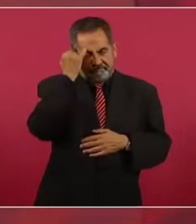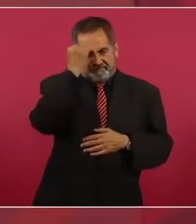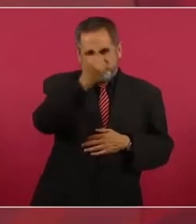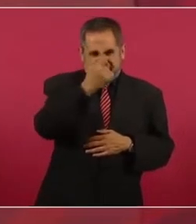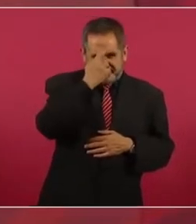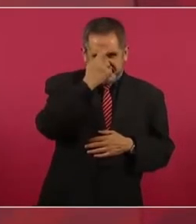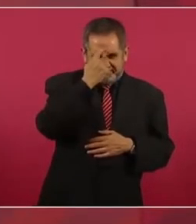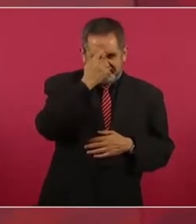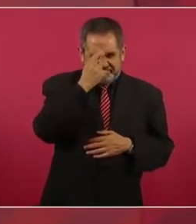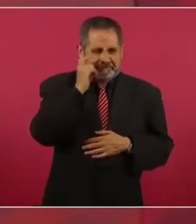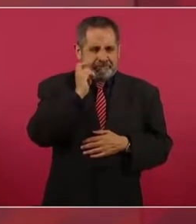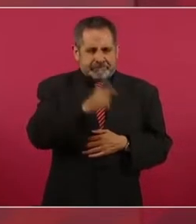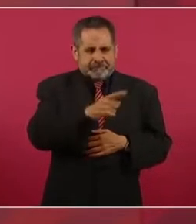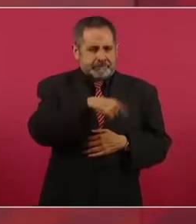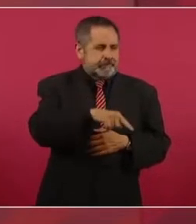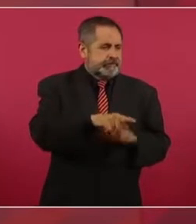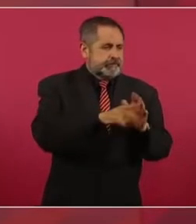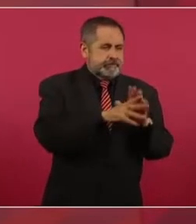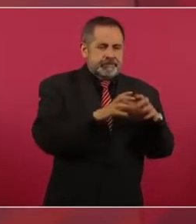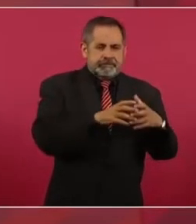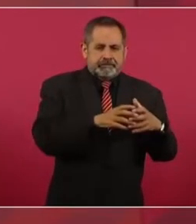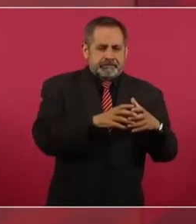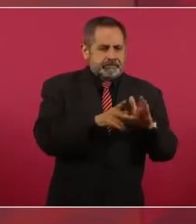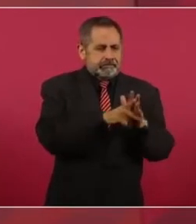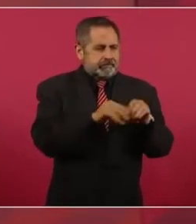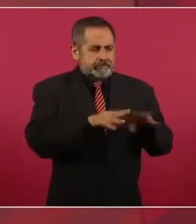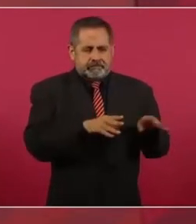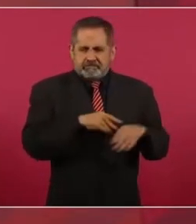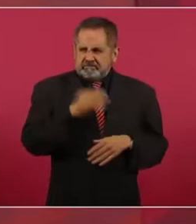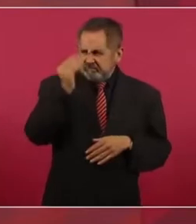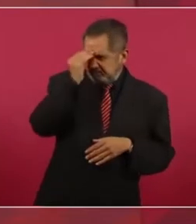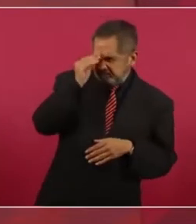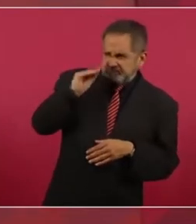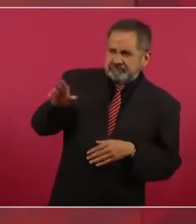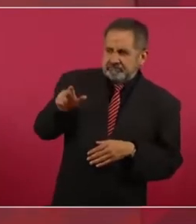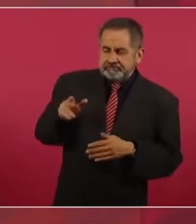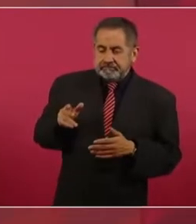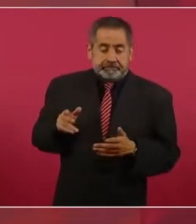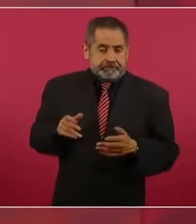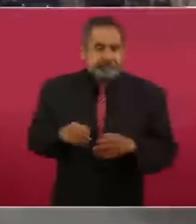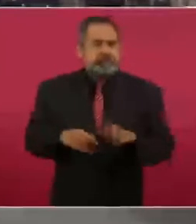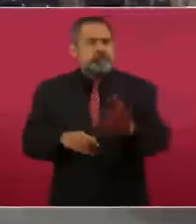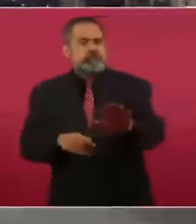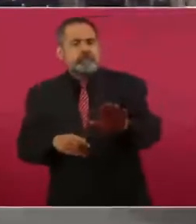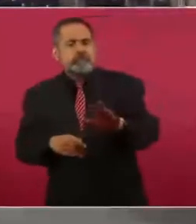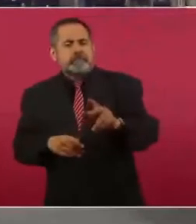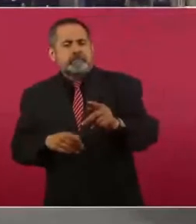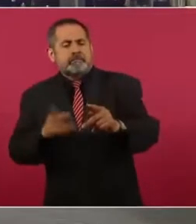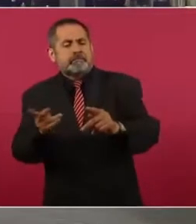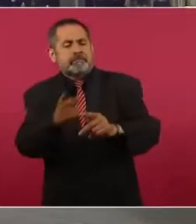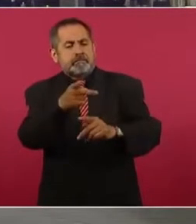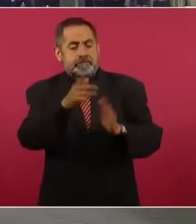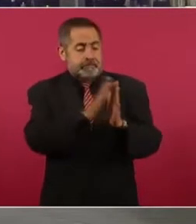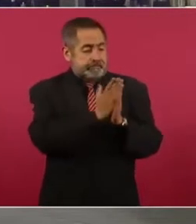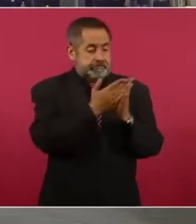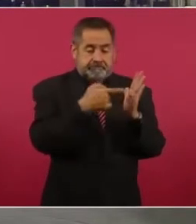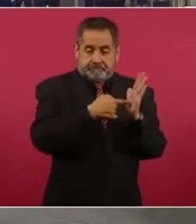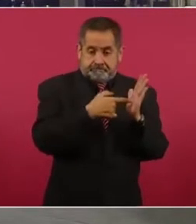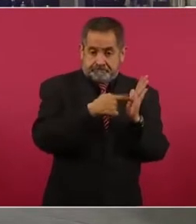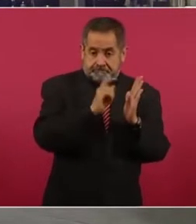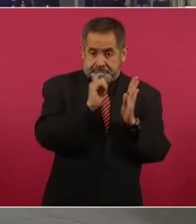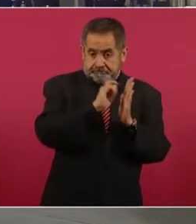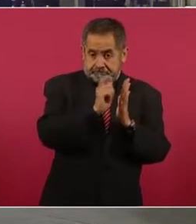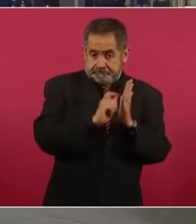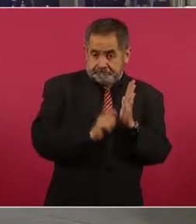política y del periodismo. Aparentemente en este tema, en este libro, él